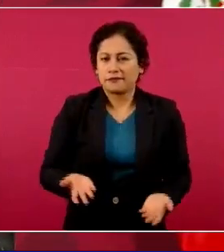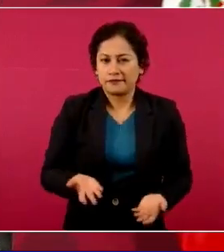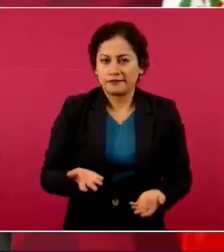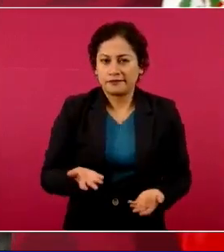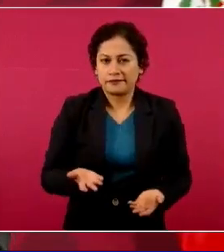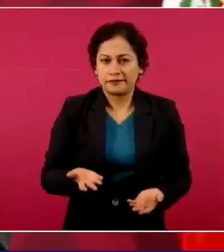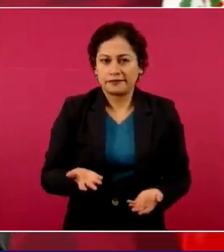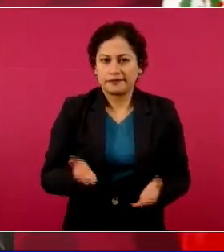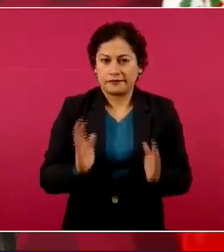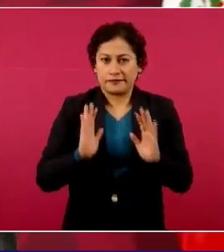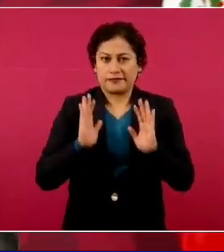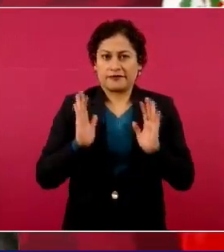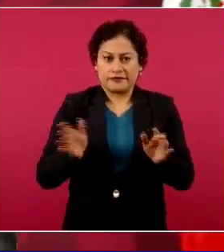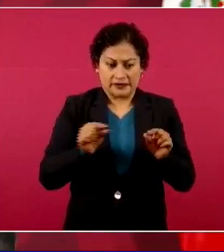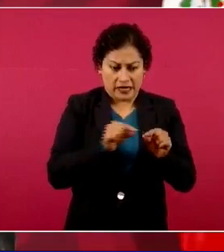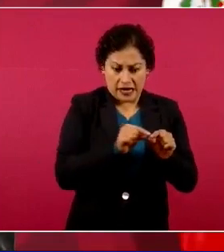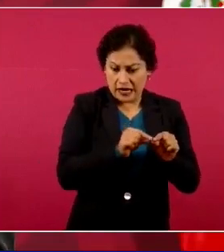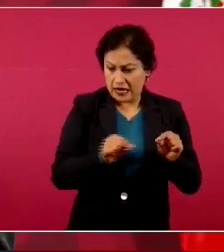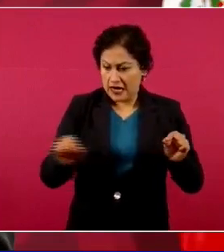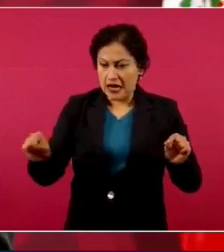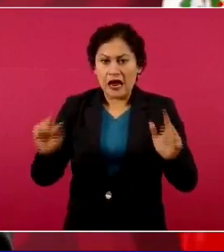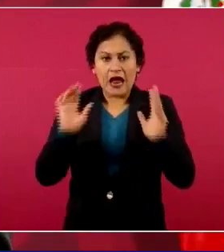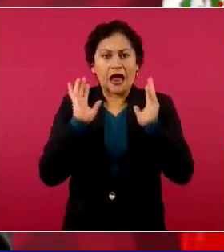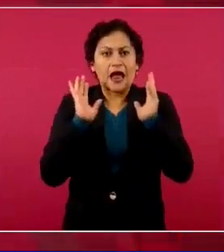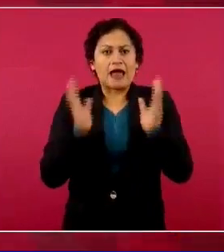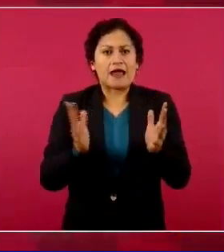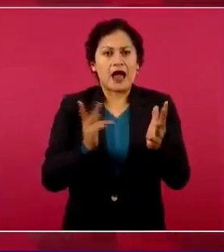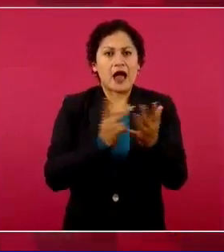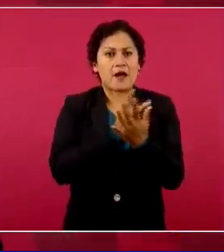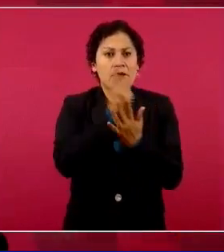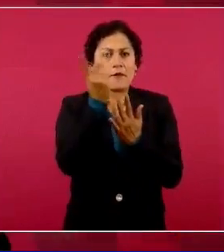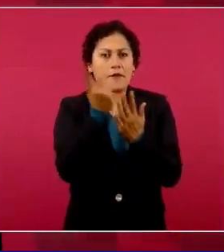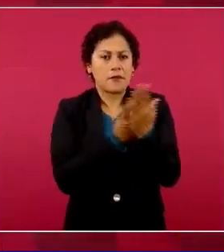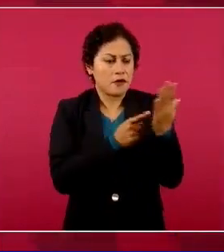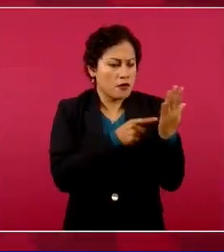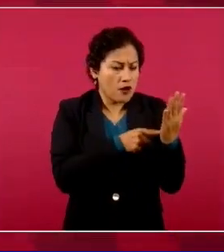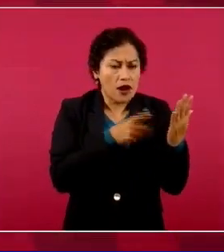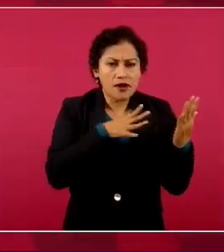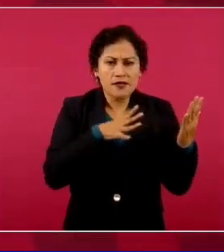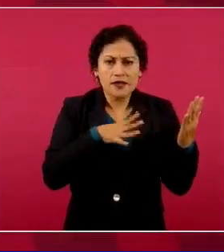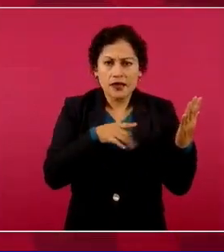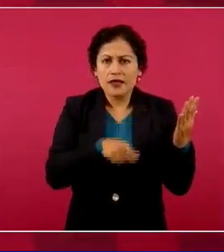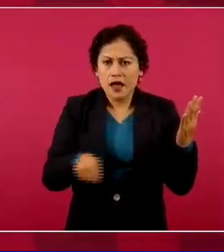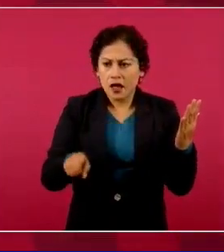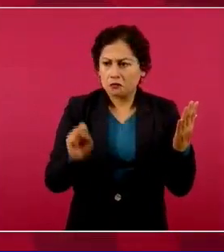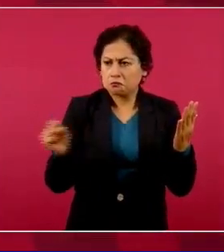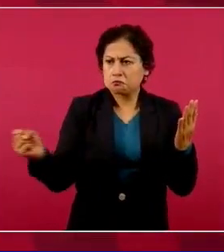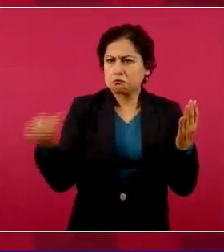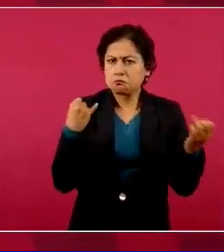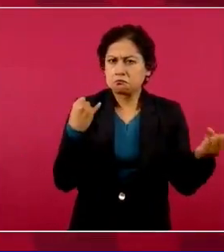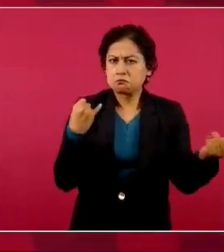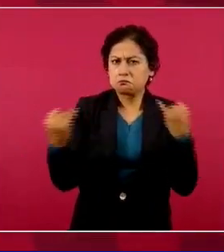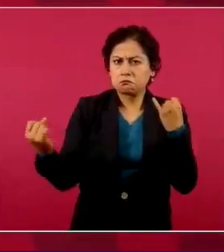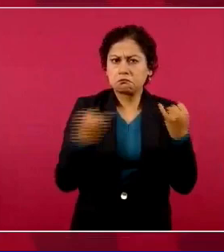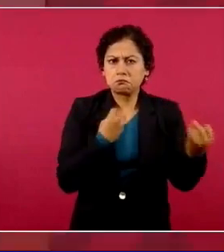Si ya está el trazo, que se pase y que ya después se hace el avalúo y se les pague.